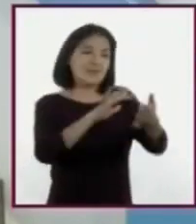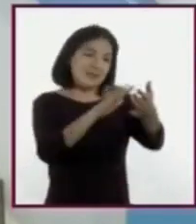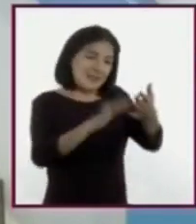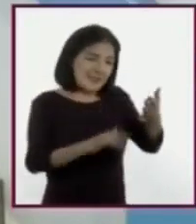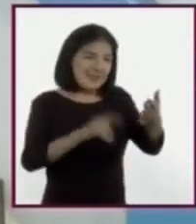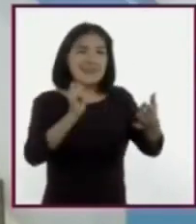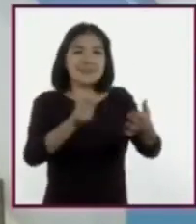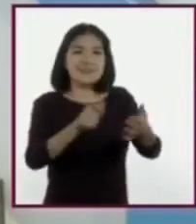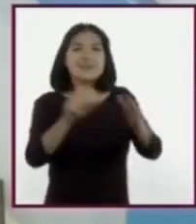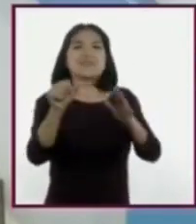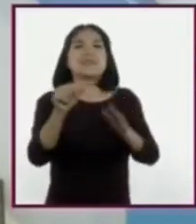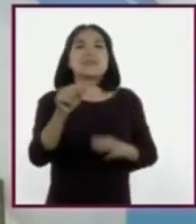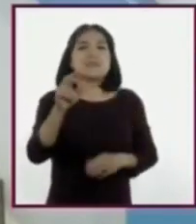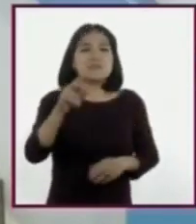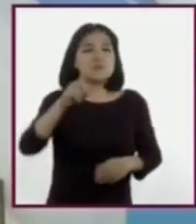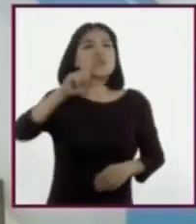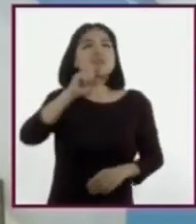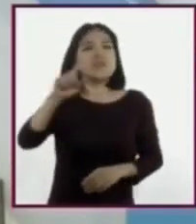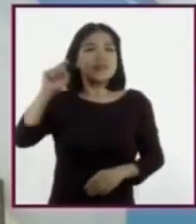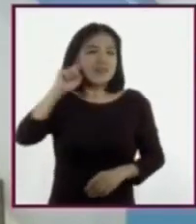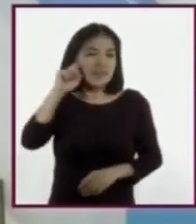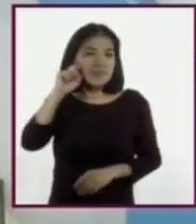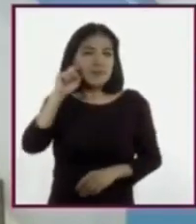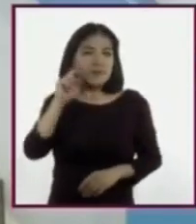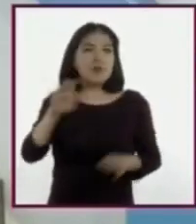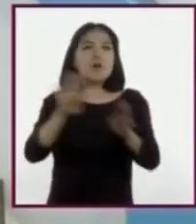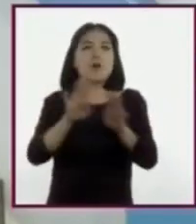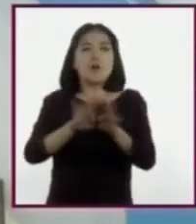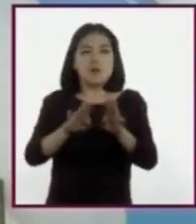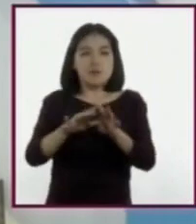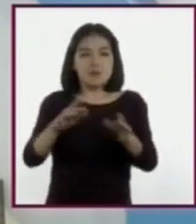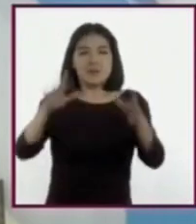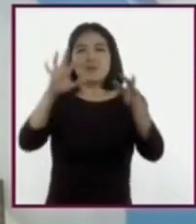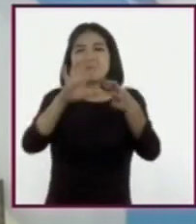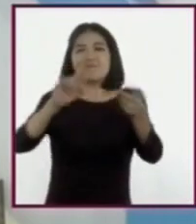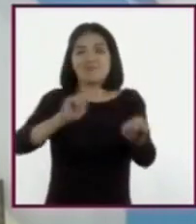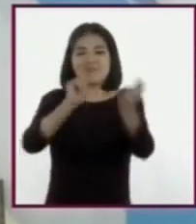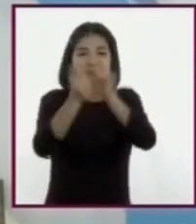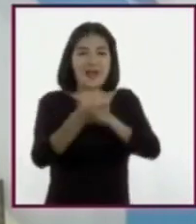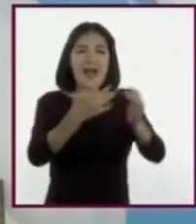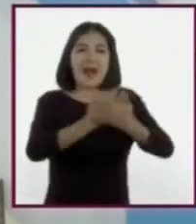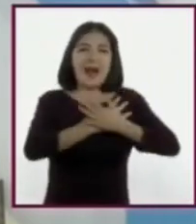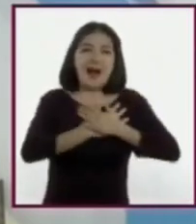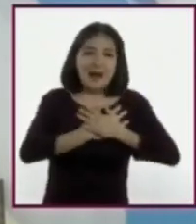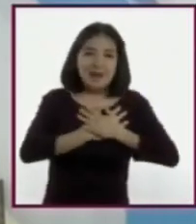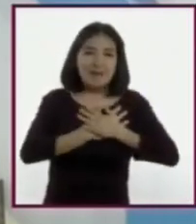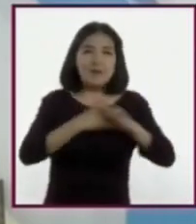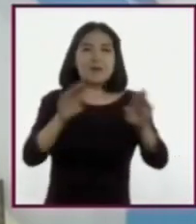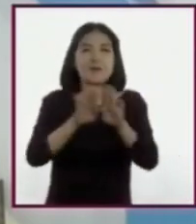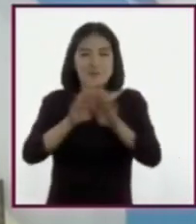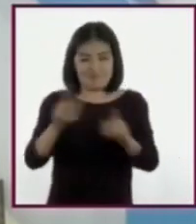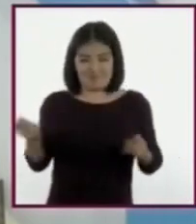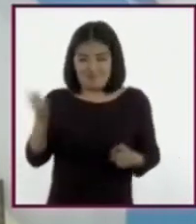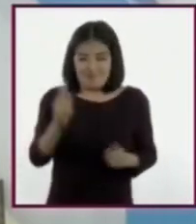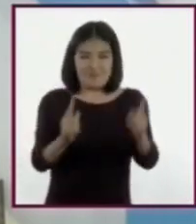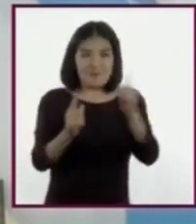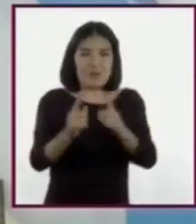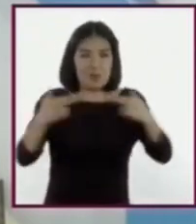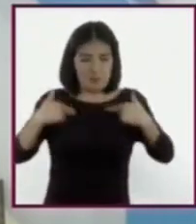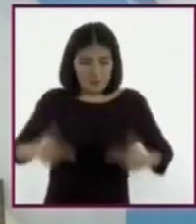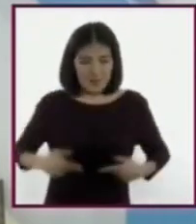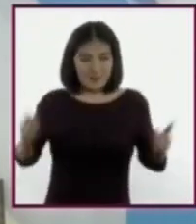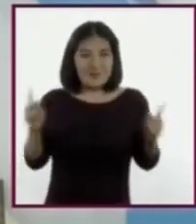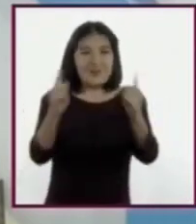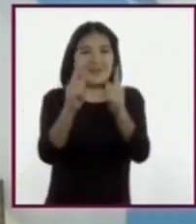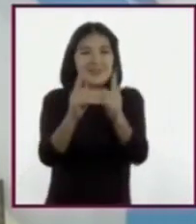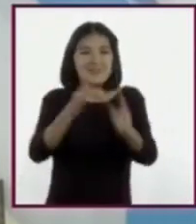representa un lenguaje de amor que permite la comunicación afectiva y física entre dos sujetos humanos, que se